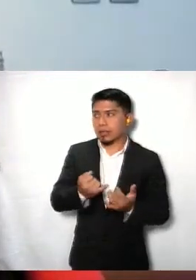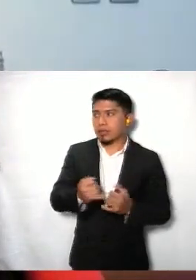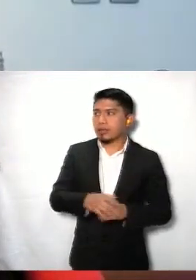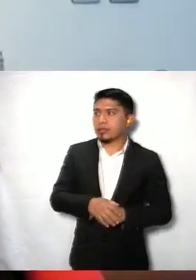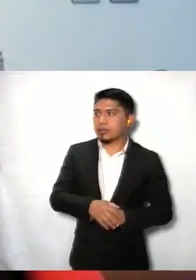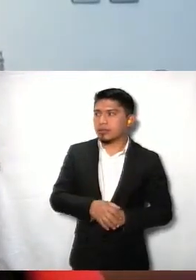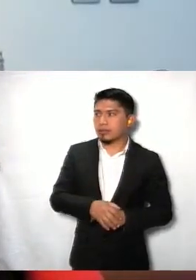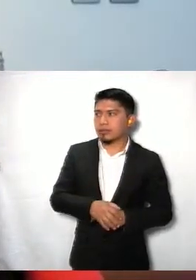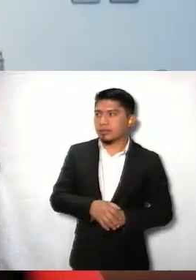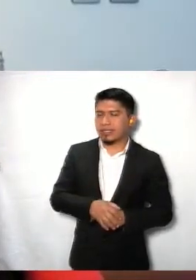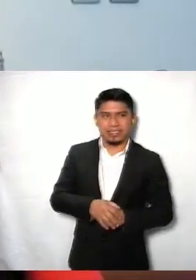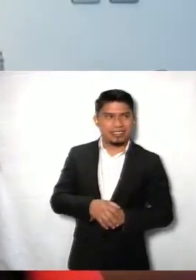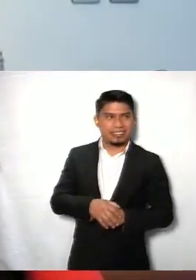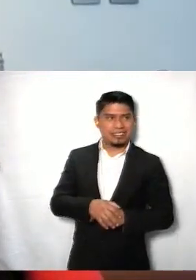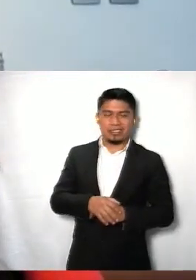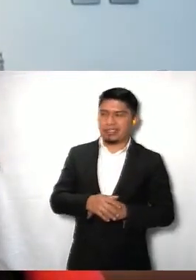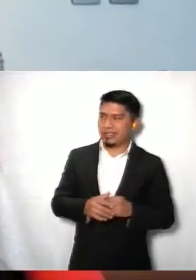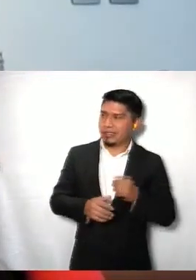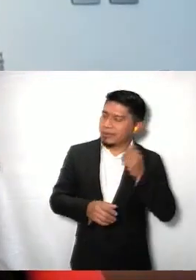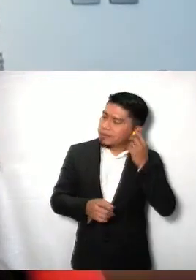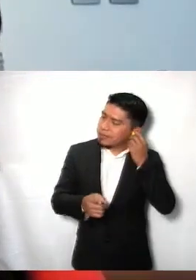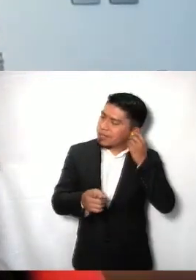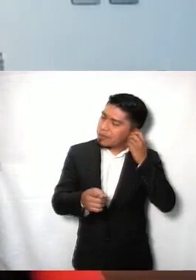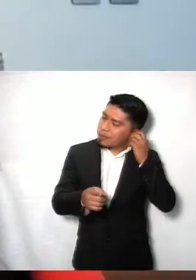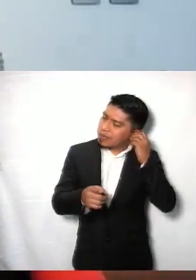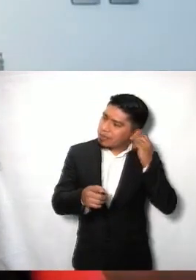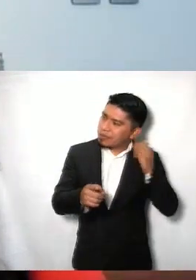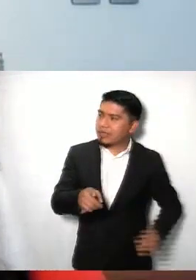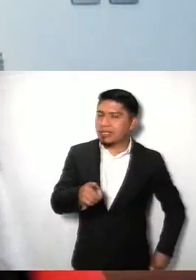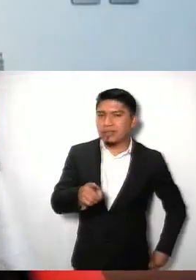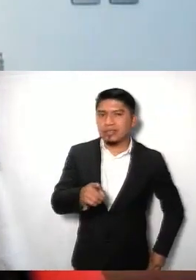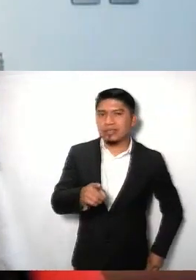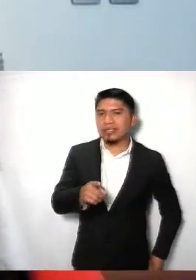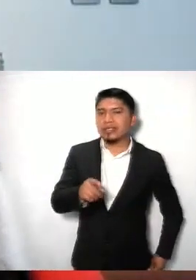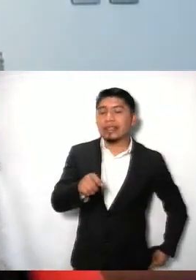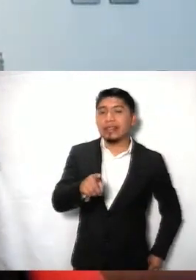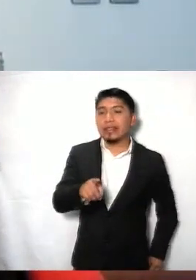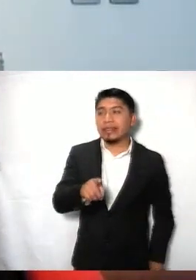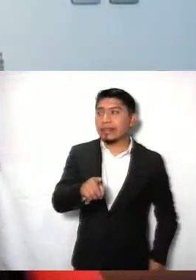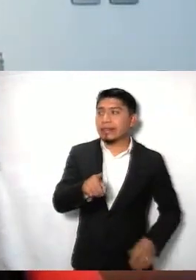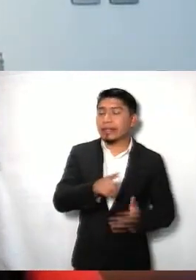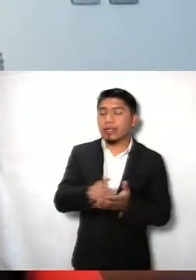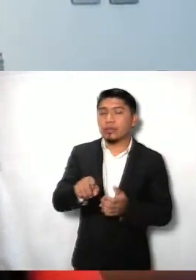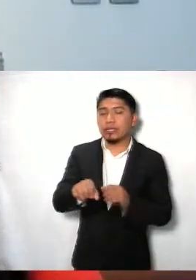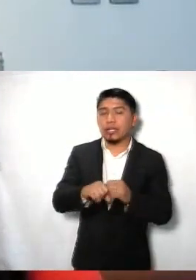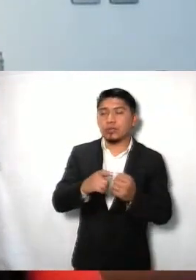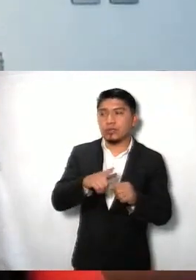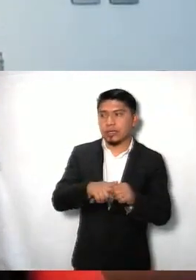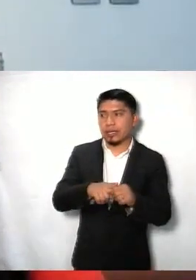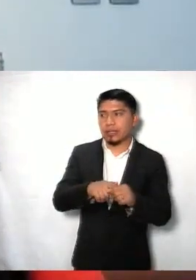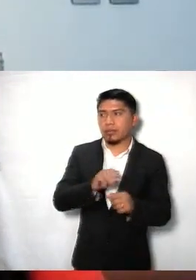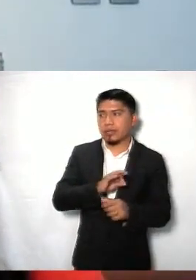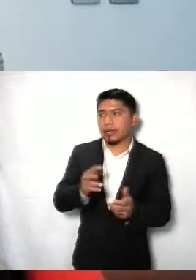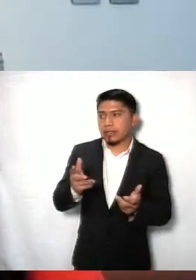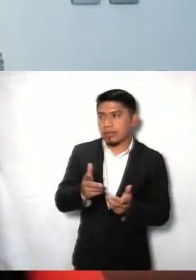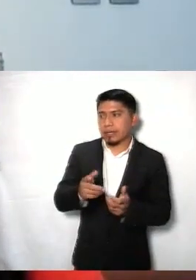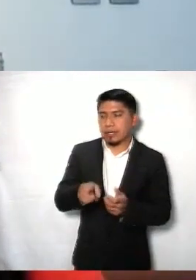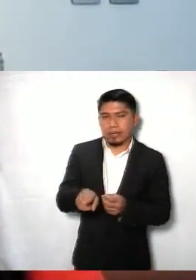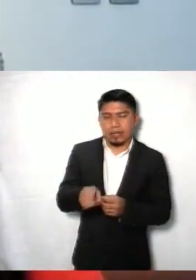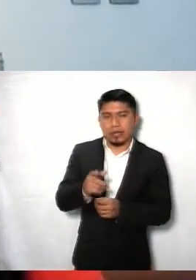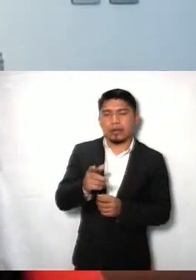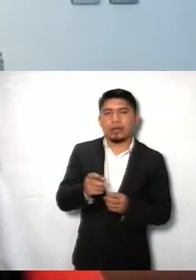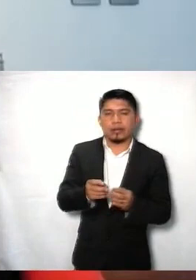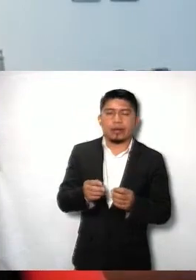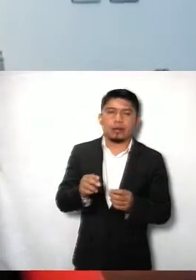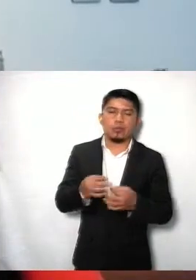ciudadanos conscientes de la importancia de sus derechos, sin instituciones comprometidas a salvaguardarlos, no podríamos destruir los cimientos que son